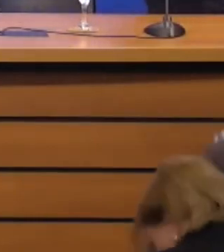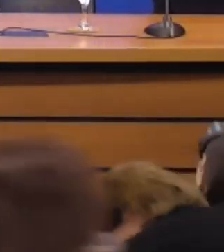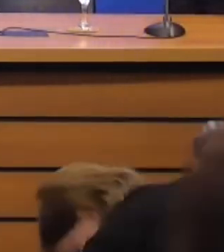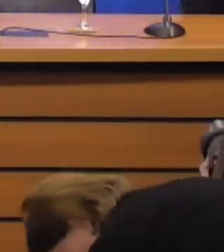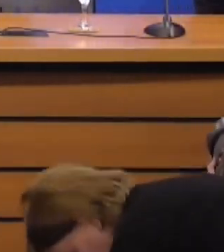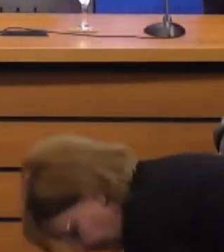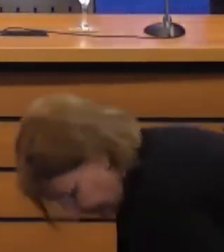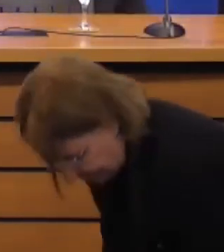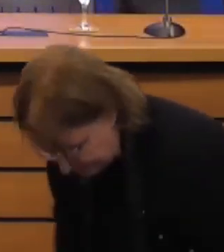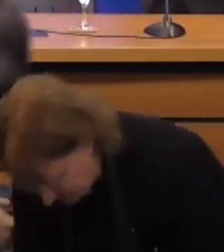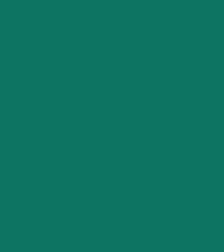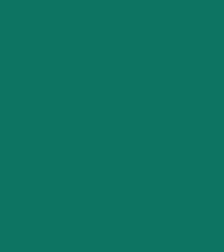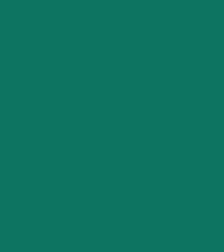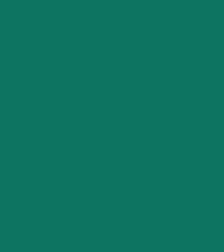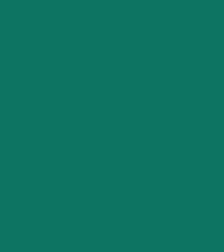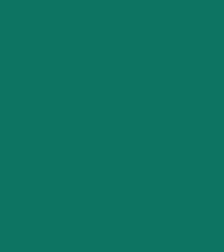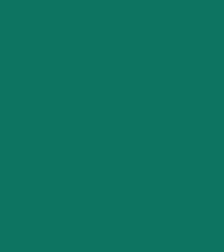Prosecretario y demás integrantes.